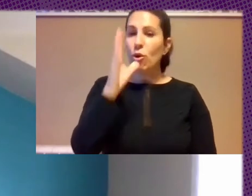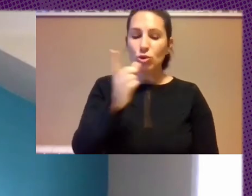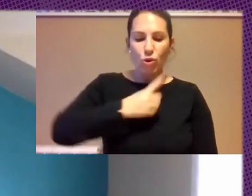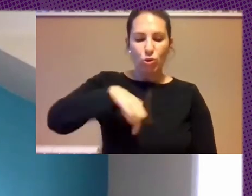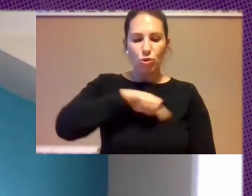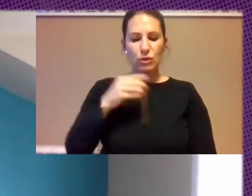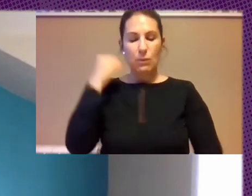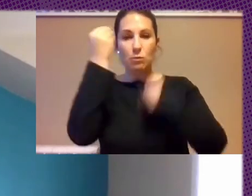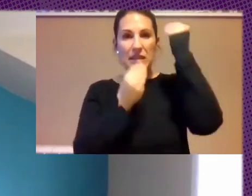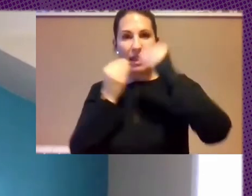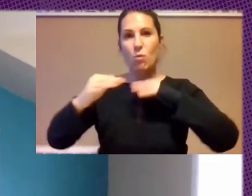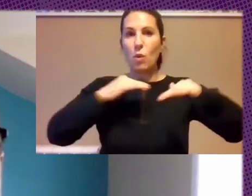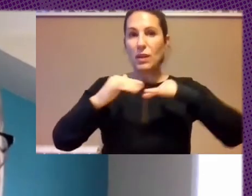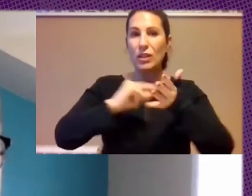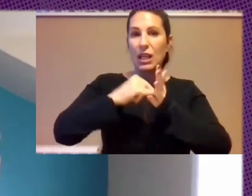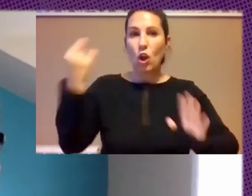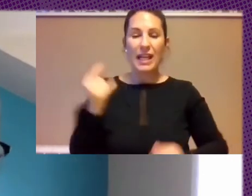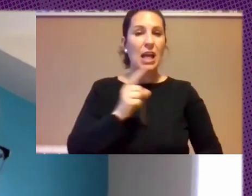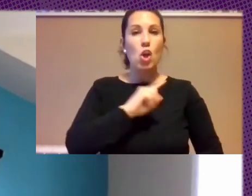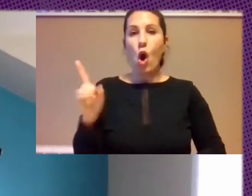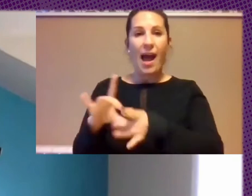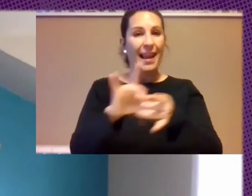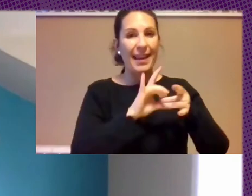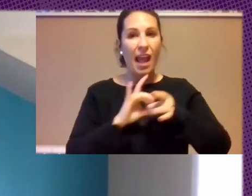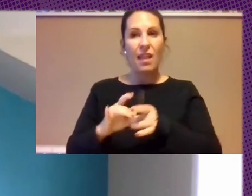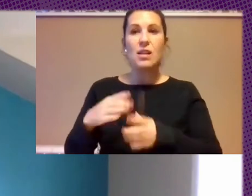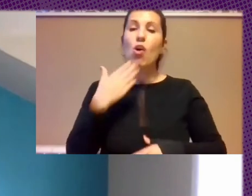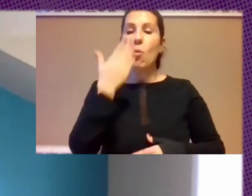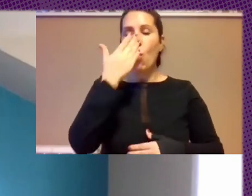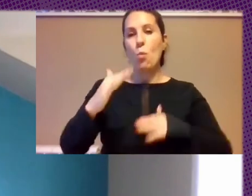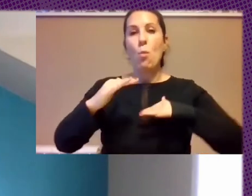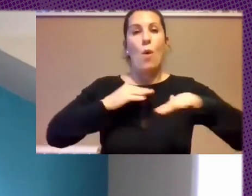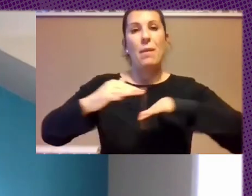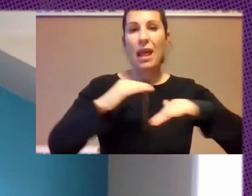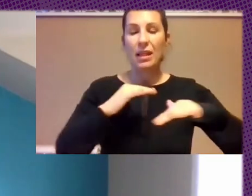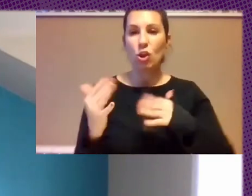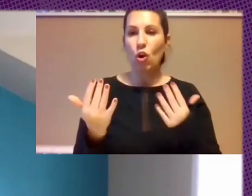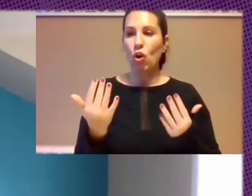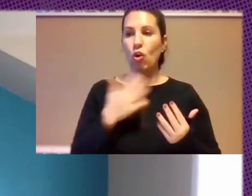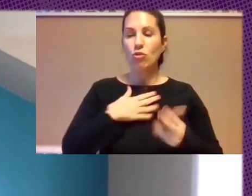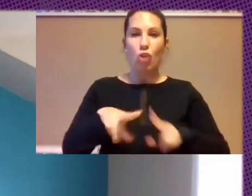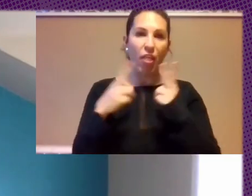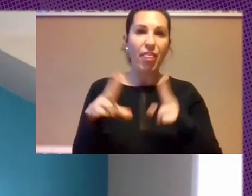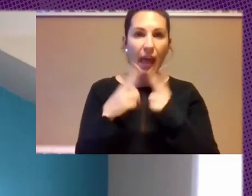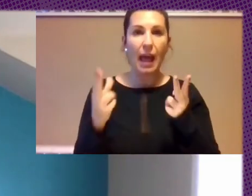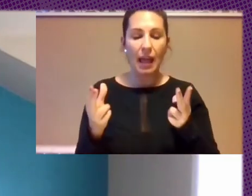De Tecnologías No Alineadas Como Un Movimiento Grassroots Un Movimiento Social